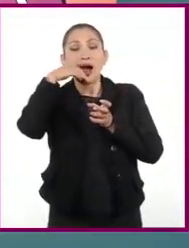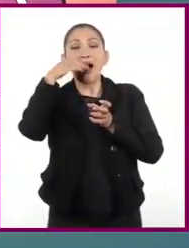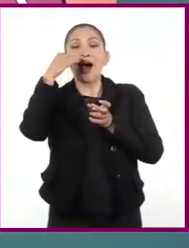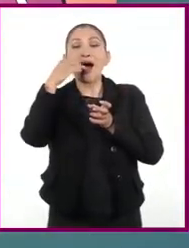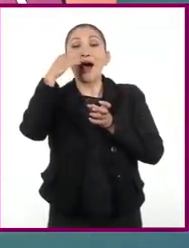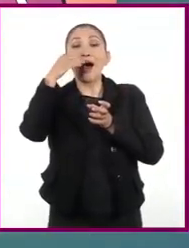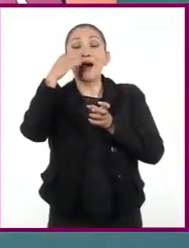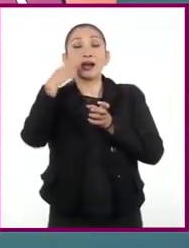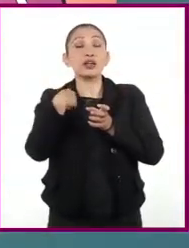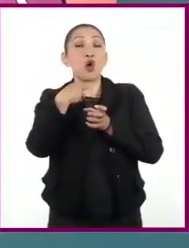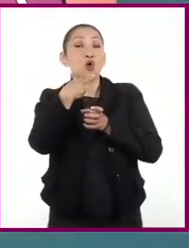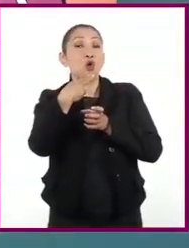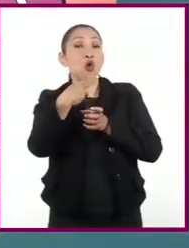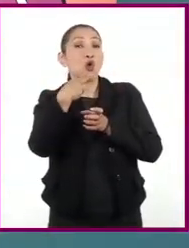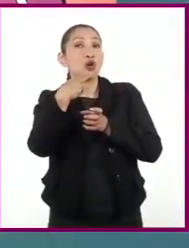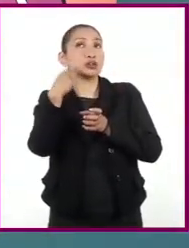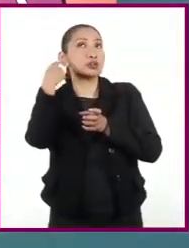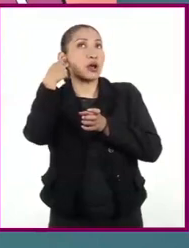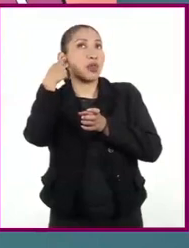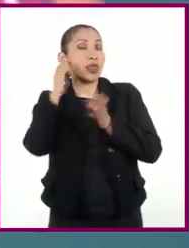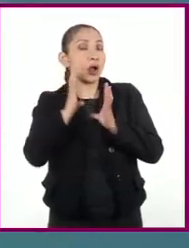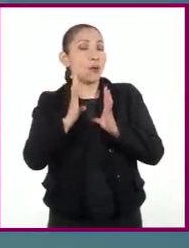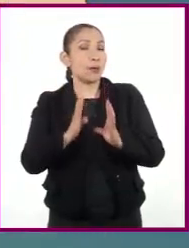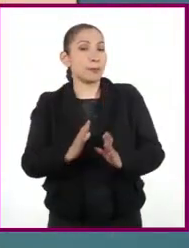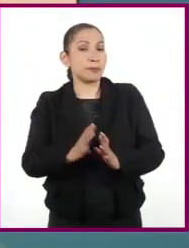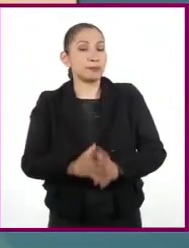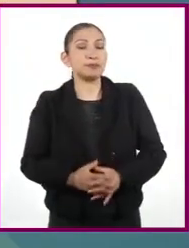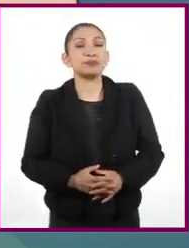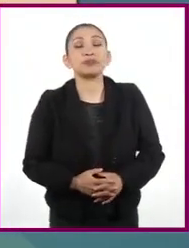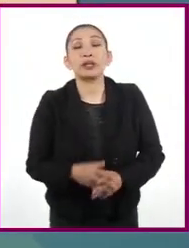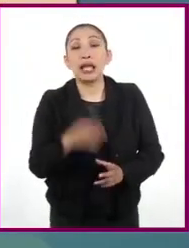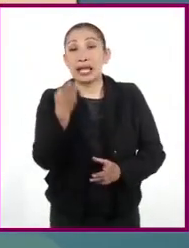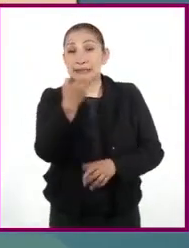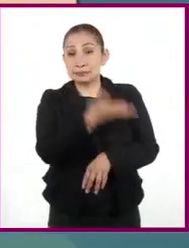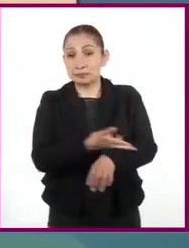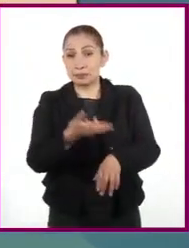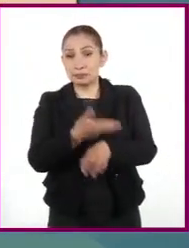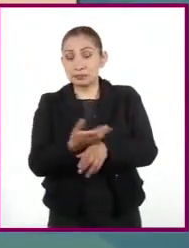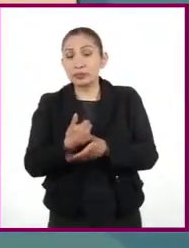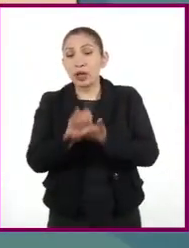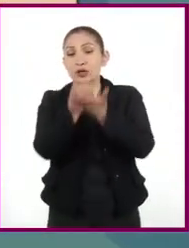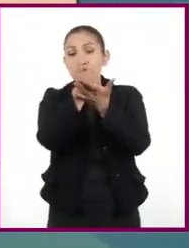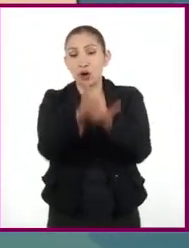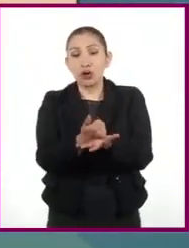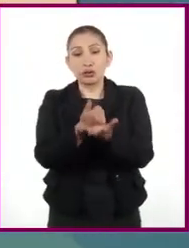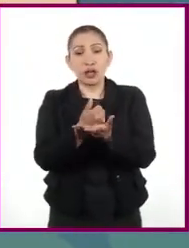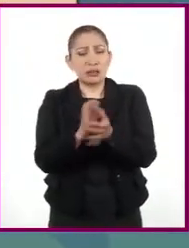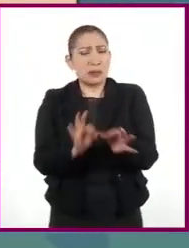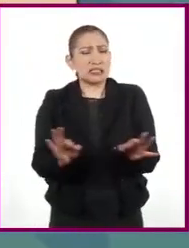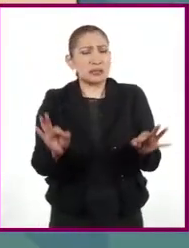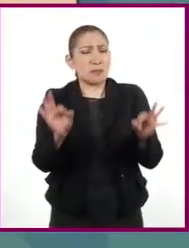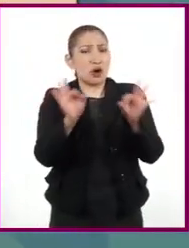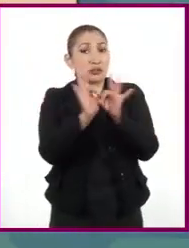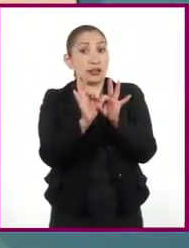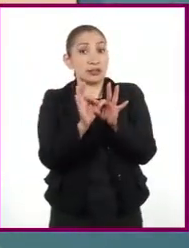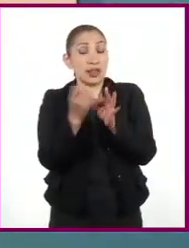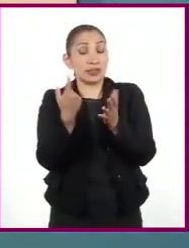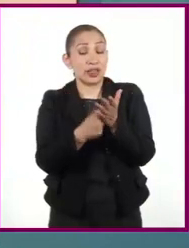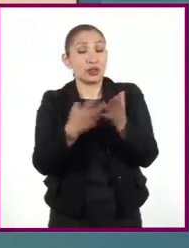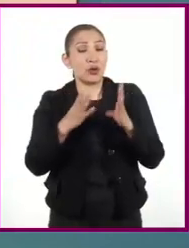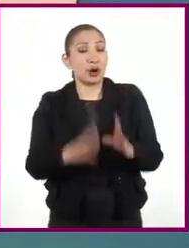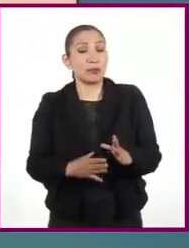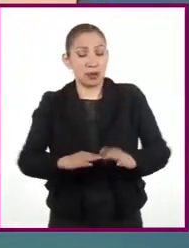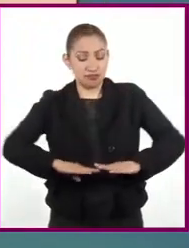blando y el uso de los resonadores del cuerpo. En este proceso participa el músculo más importante del mismo,